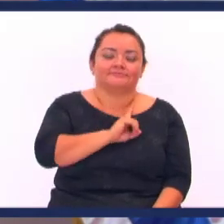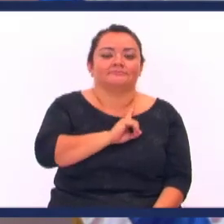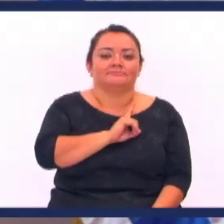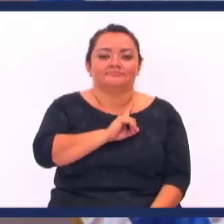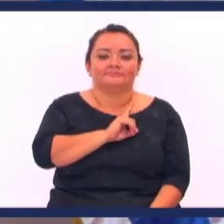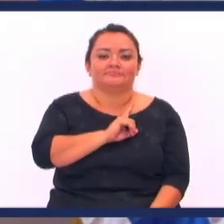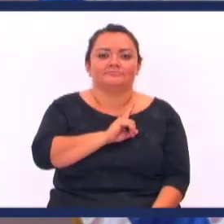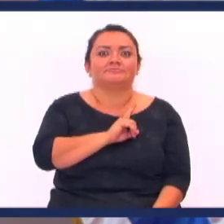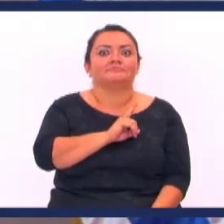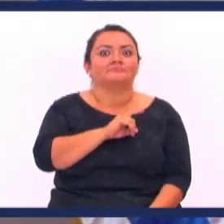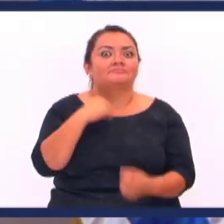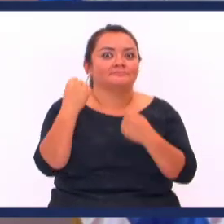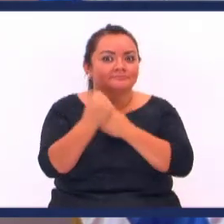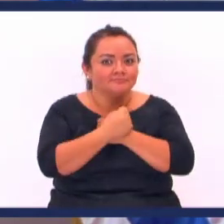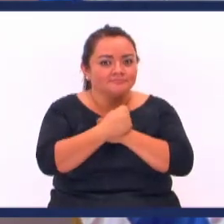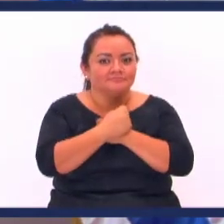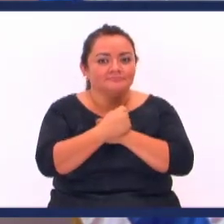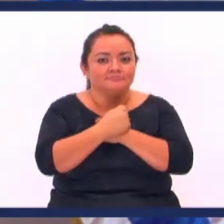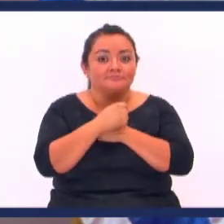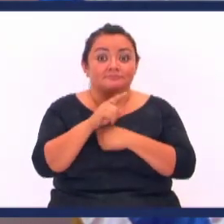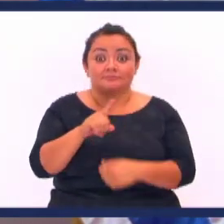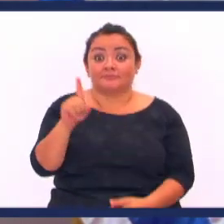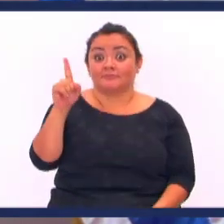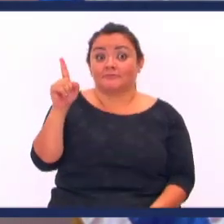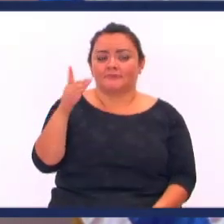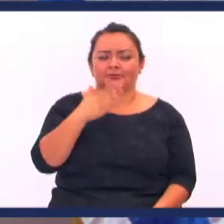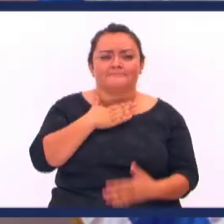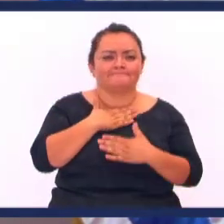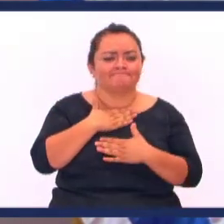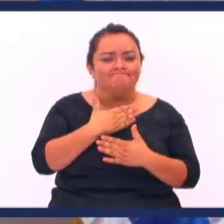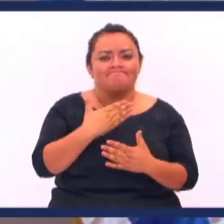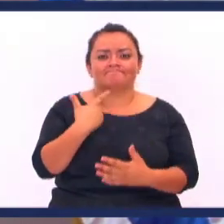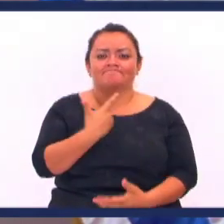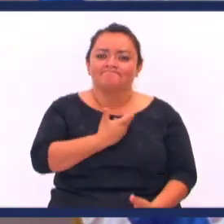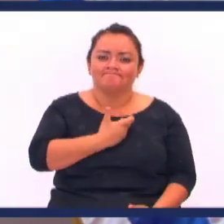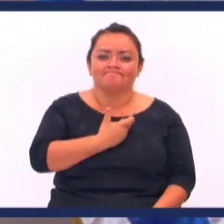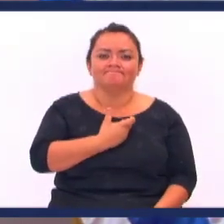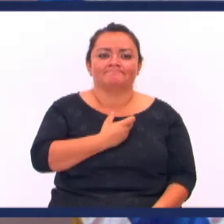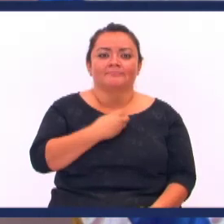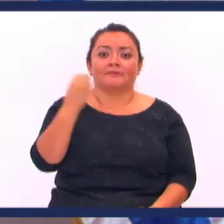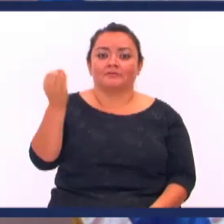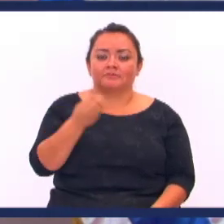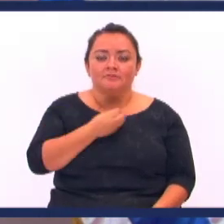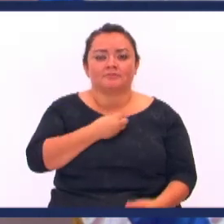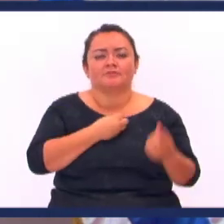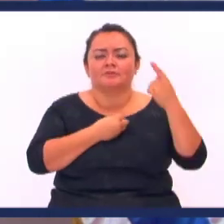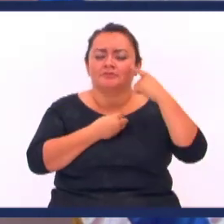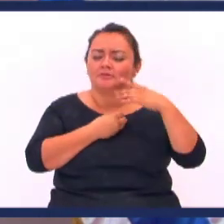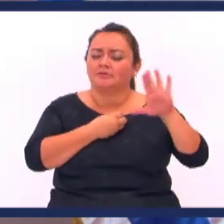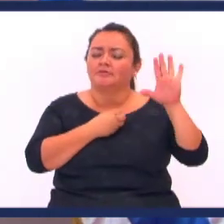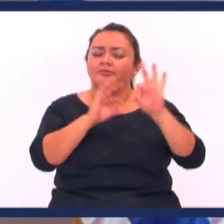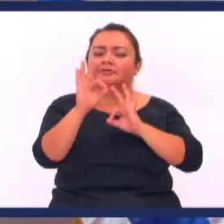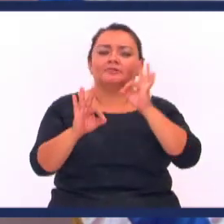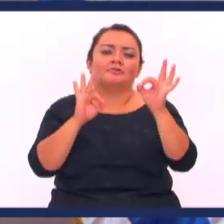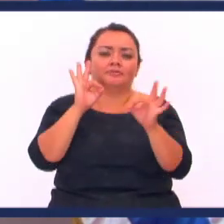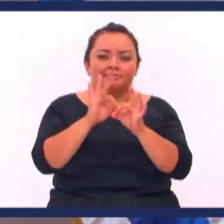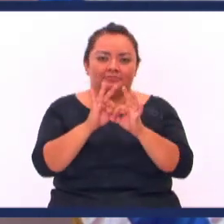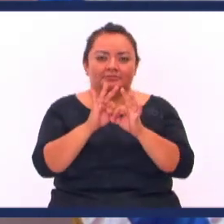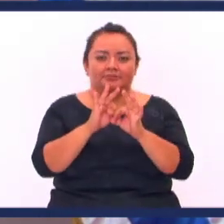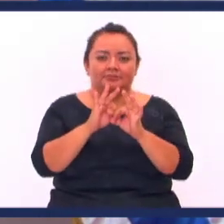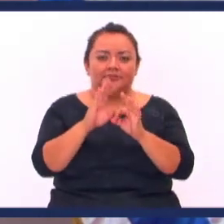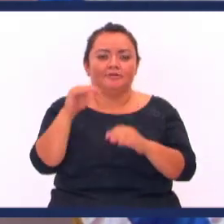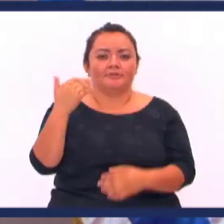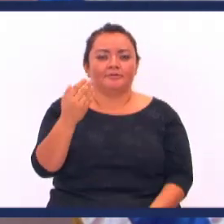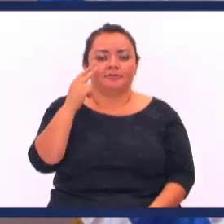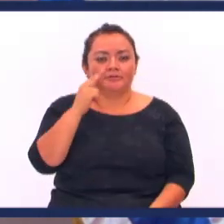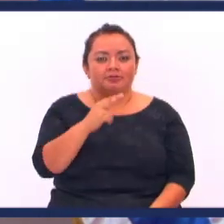Que genera Amor El Señor Tuvo misericordia De nosotros Y nos ha dado El ejemplo perfecto Después de